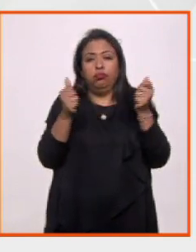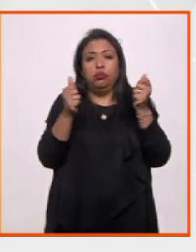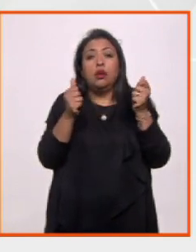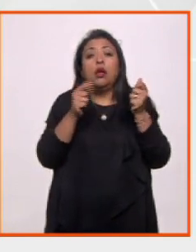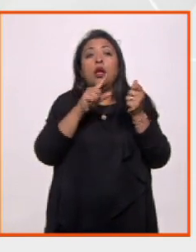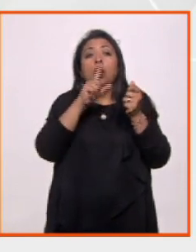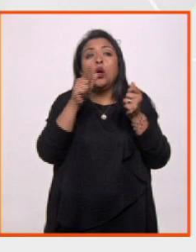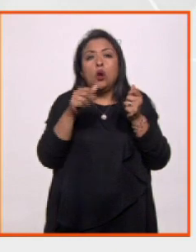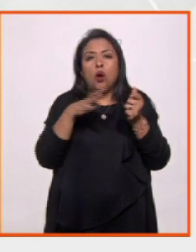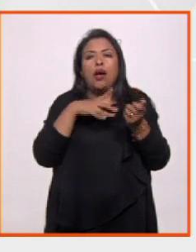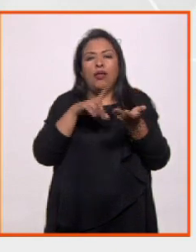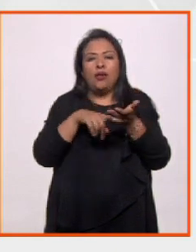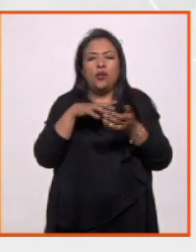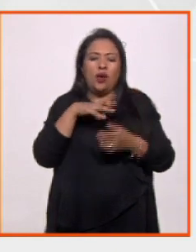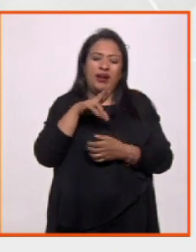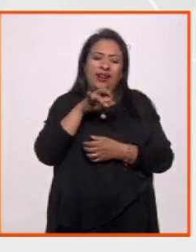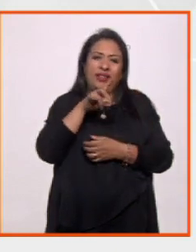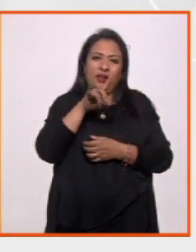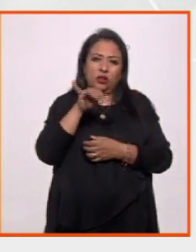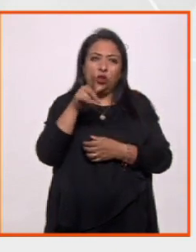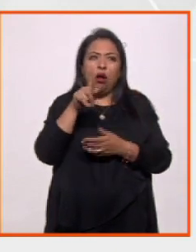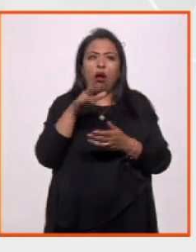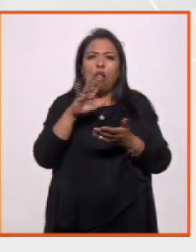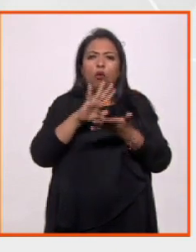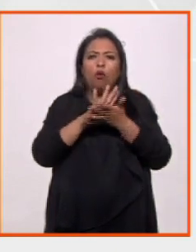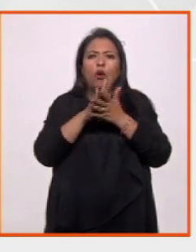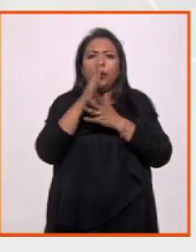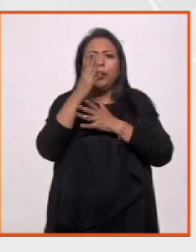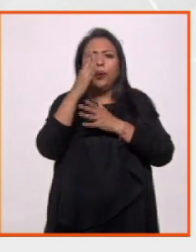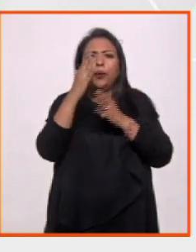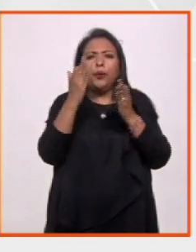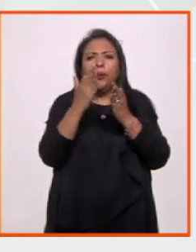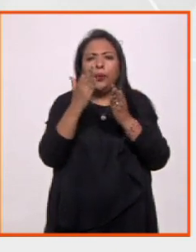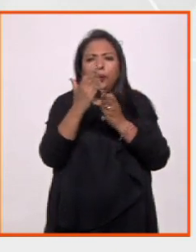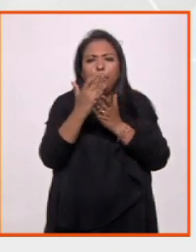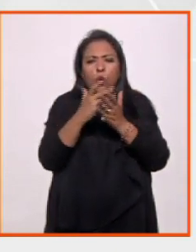y se forma la radiación, misma que se va enfriando con la expansión.